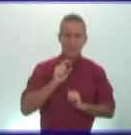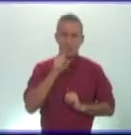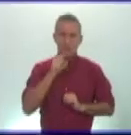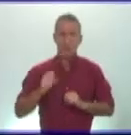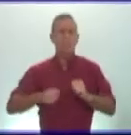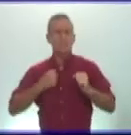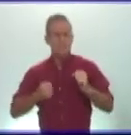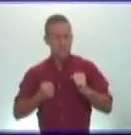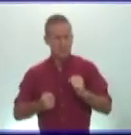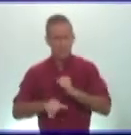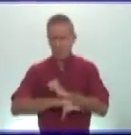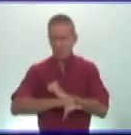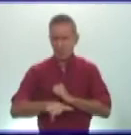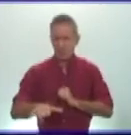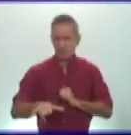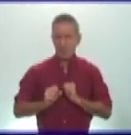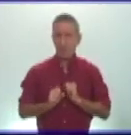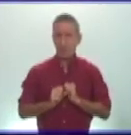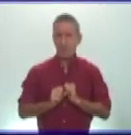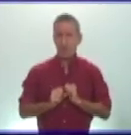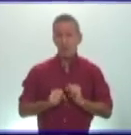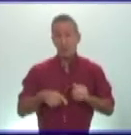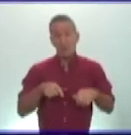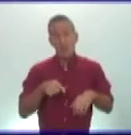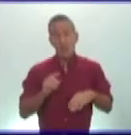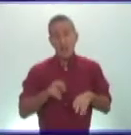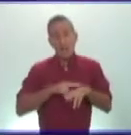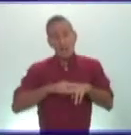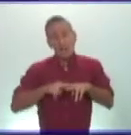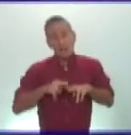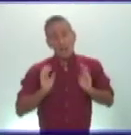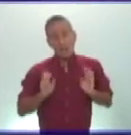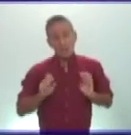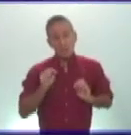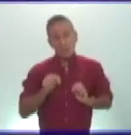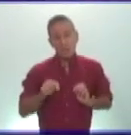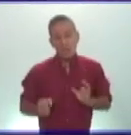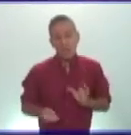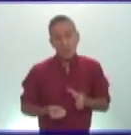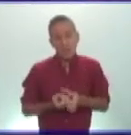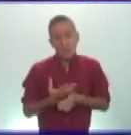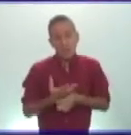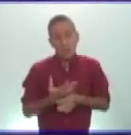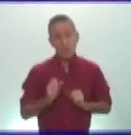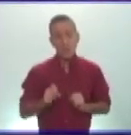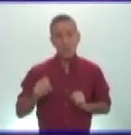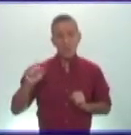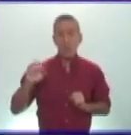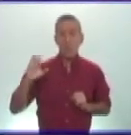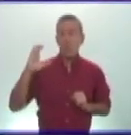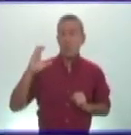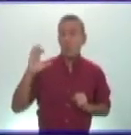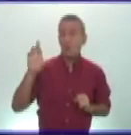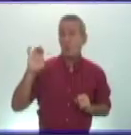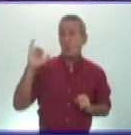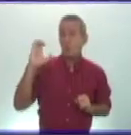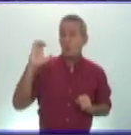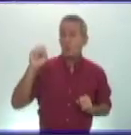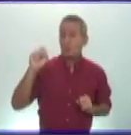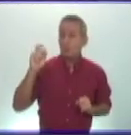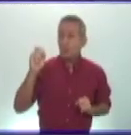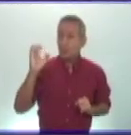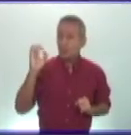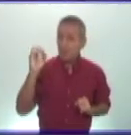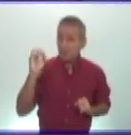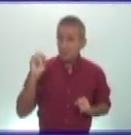londres durante estos años según la biblia nació jesucristo quien creó un judaísmo freestyle llamado cristianismo una